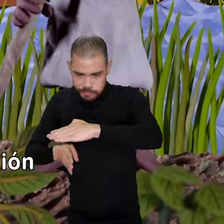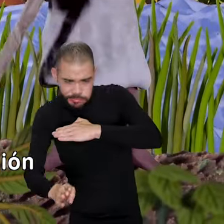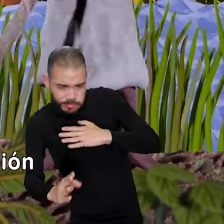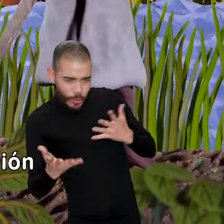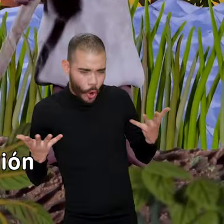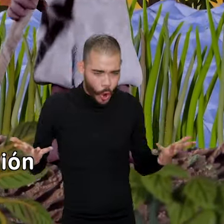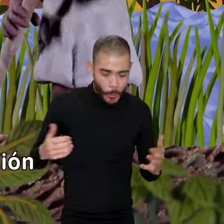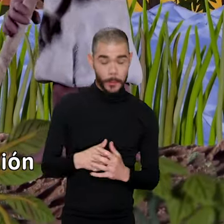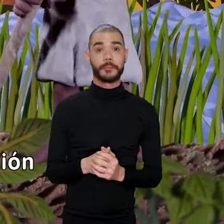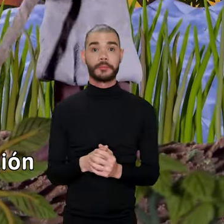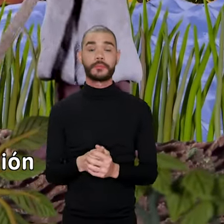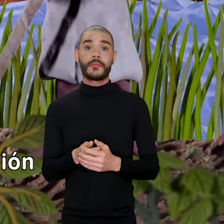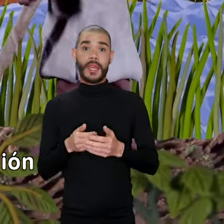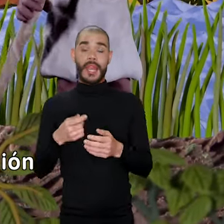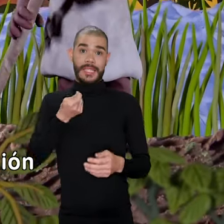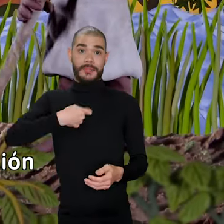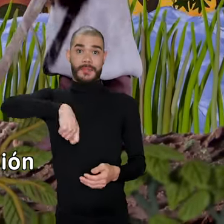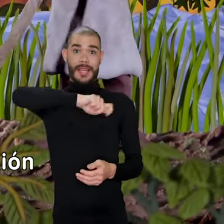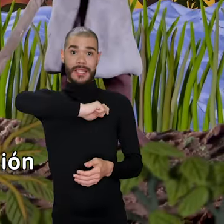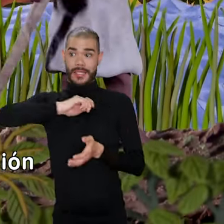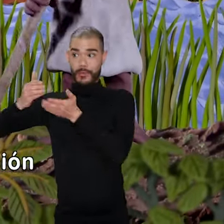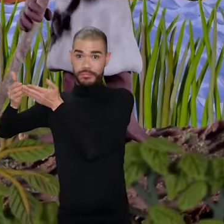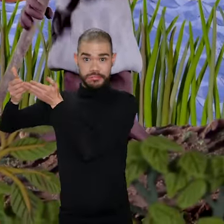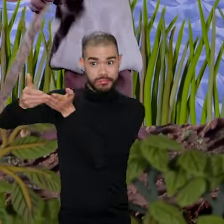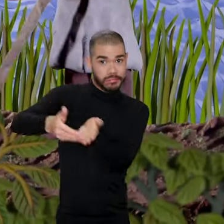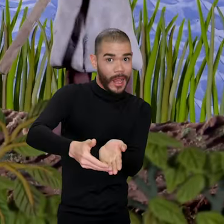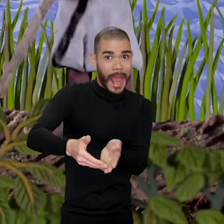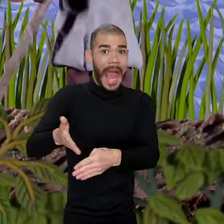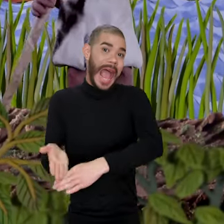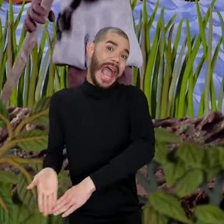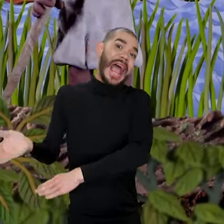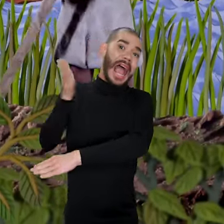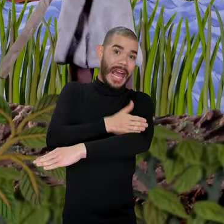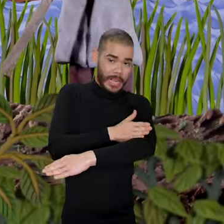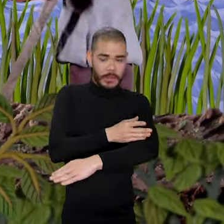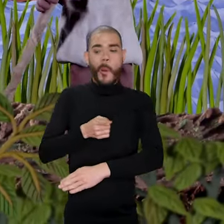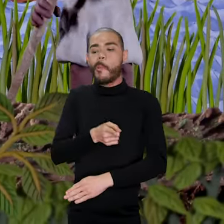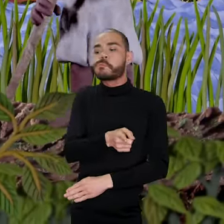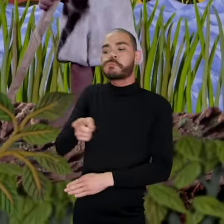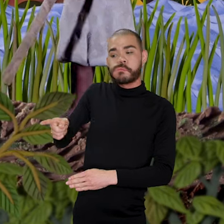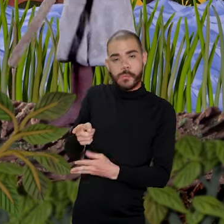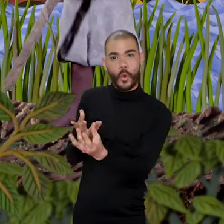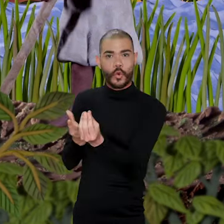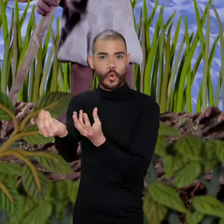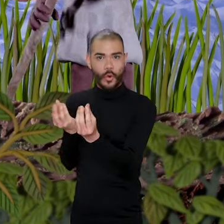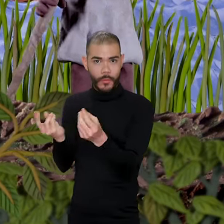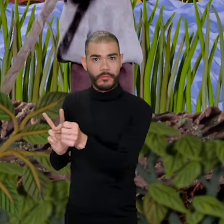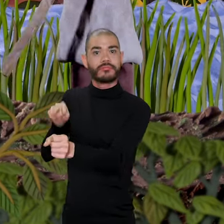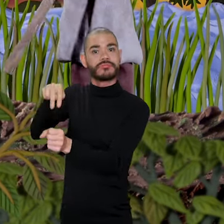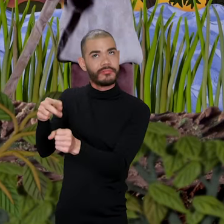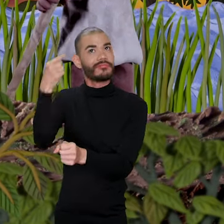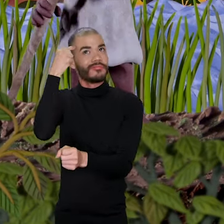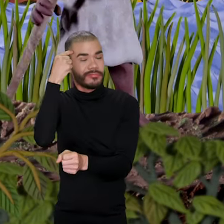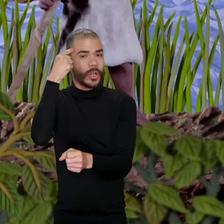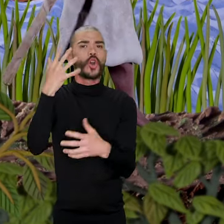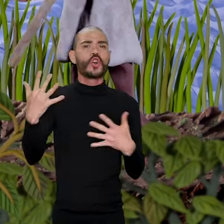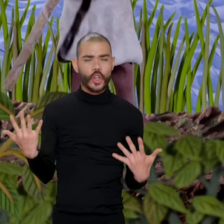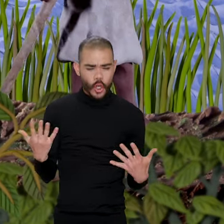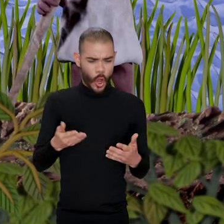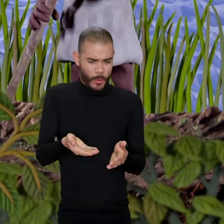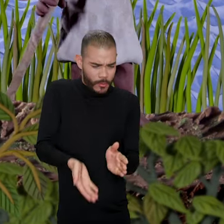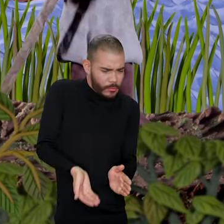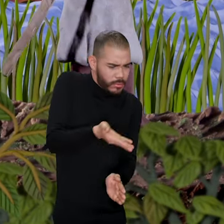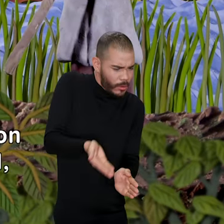prehispánica, los grupos indígenas de esta región desarrollaron una agricultura de tumba y quema a la orilla de ríos y caños.